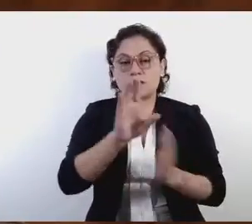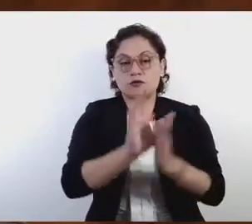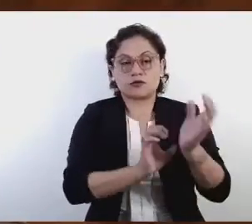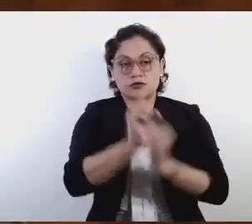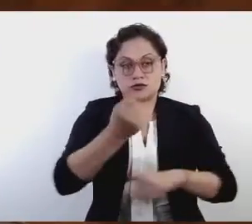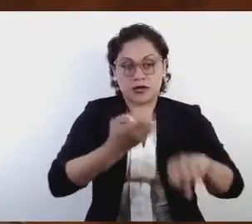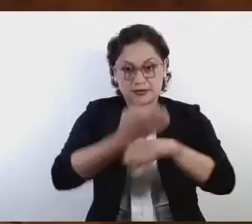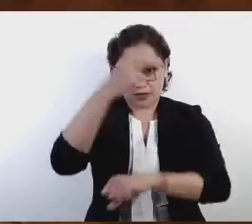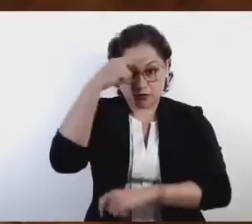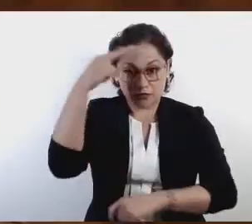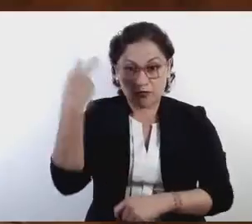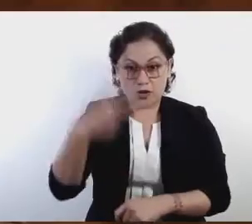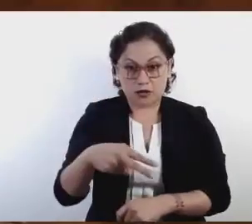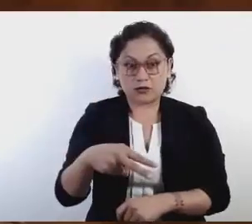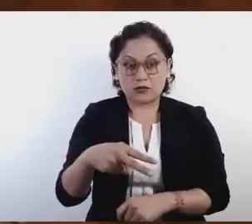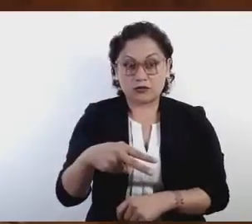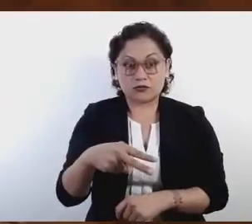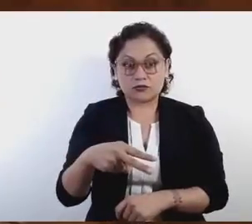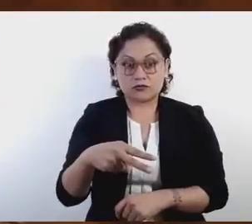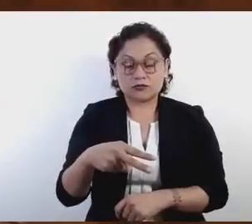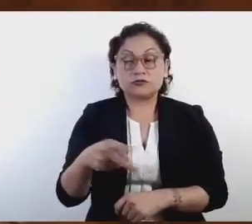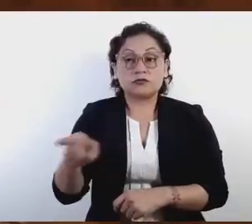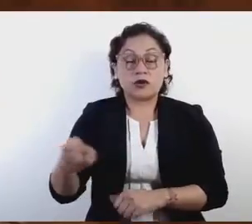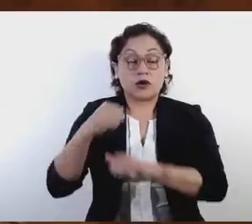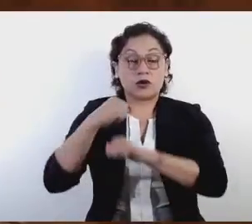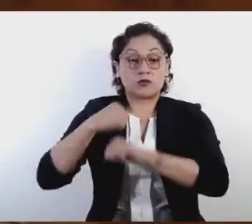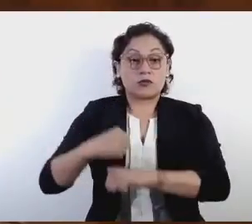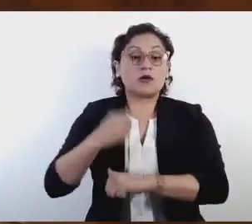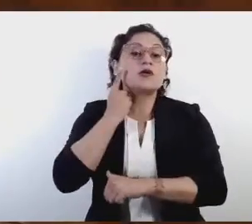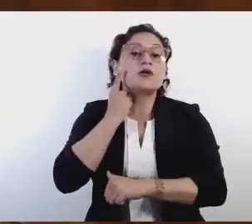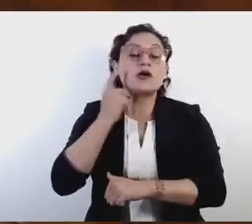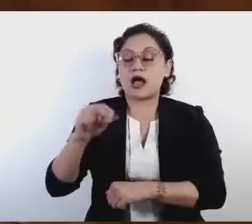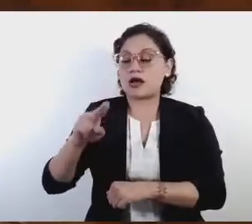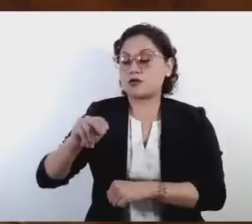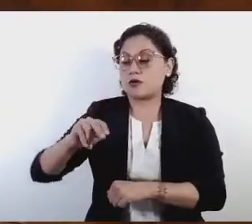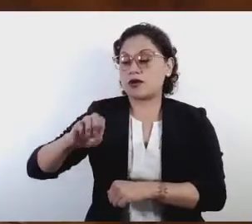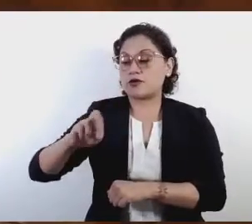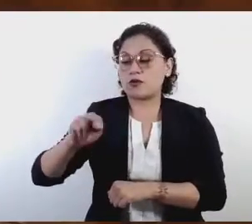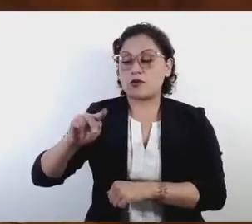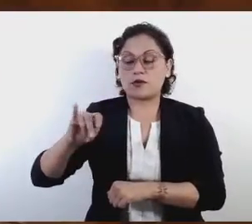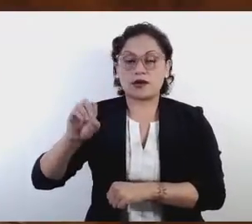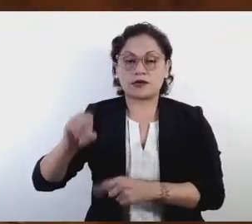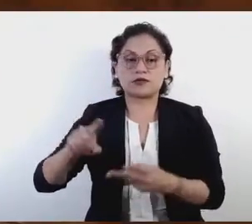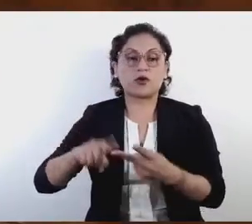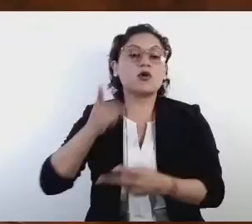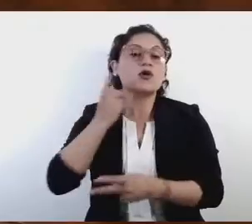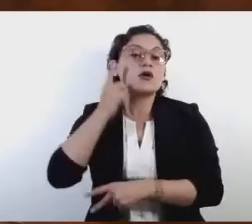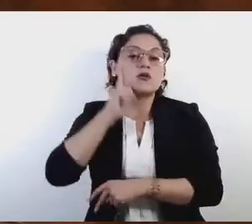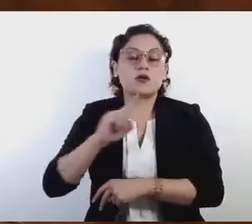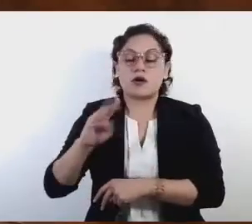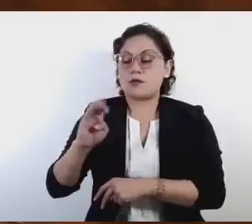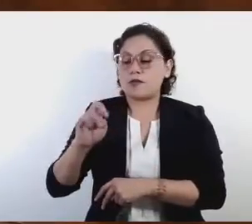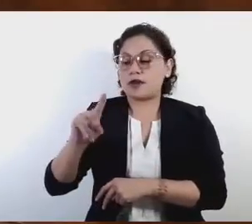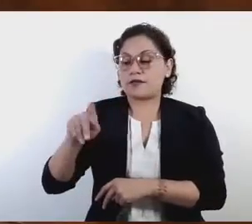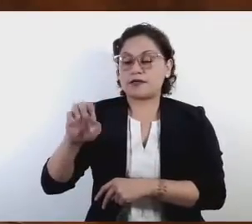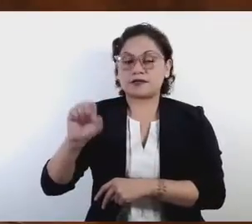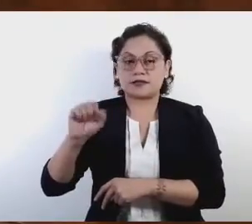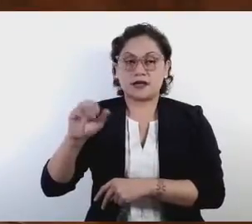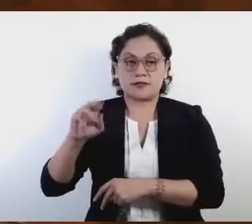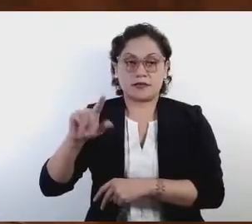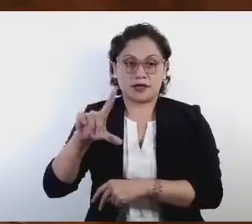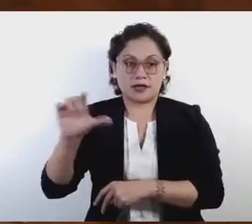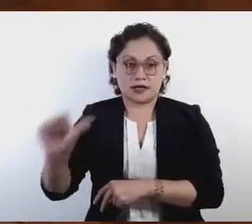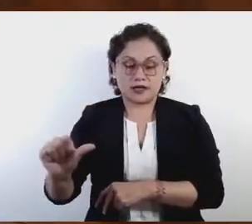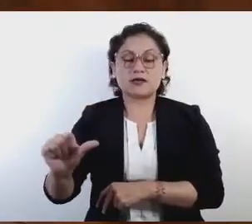Soberano de México, presentada por el diputado Anuar Roberto Salfigueroa y por la diputada Brenda Escamilla Sámano, en nombre del Partido